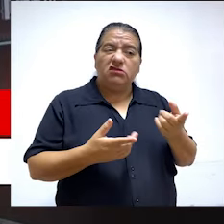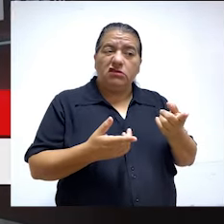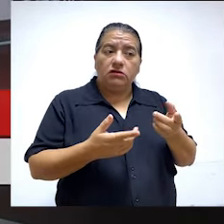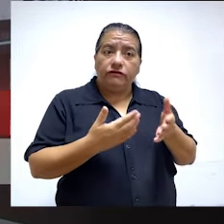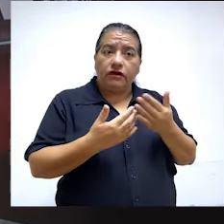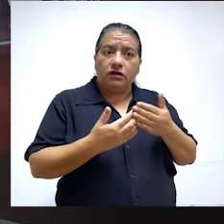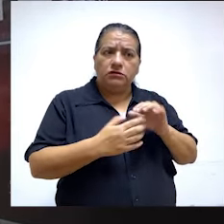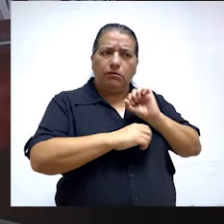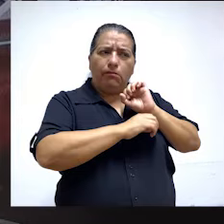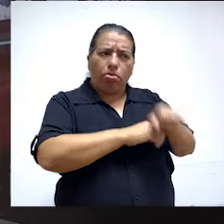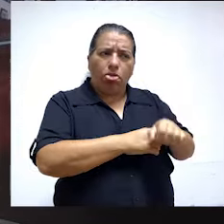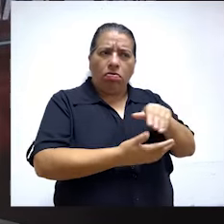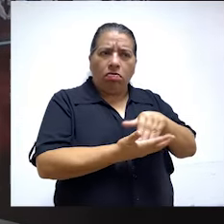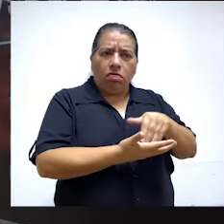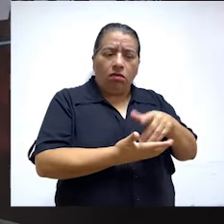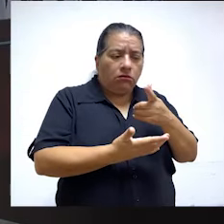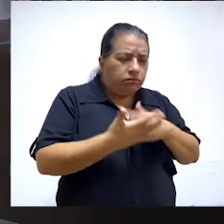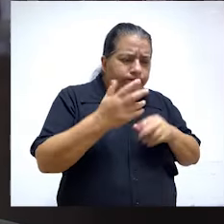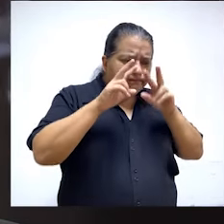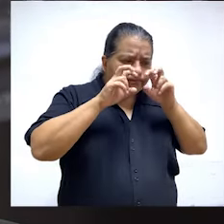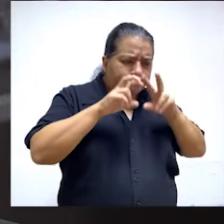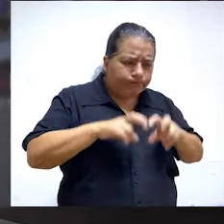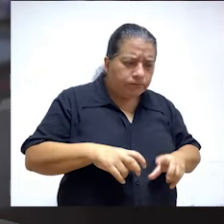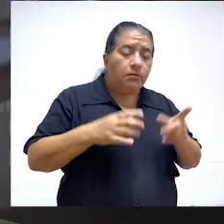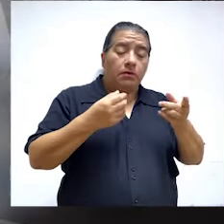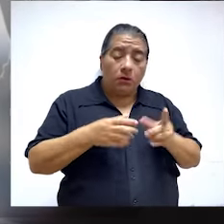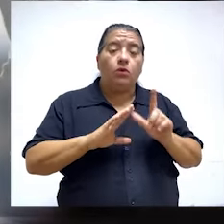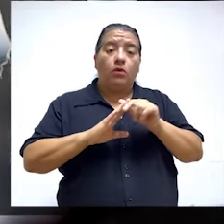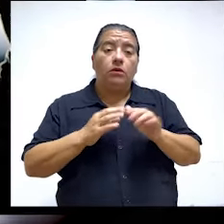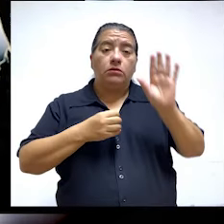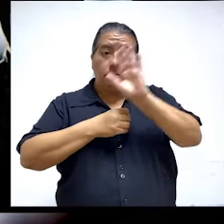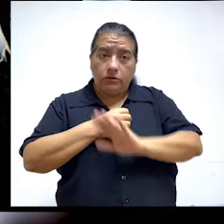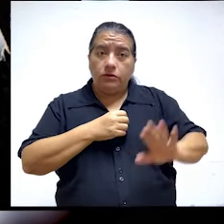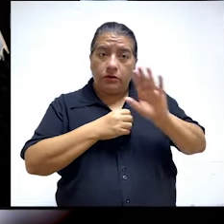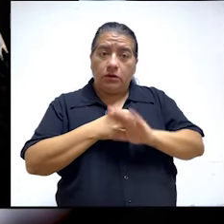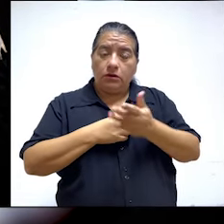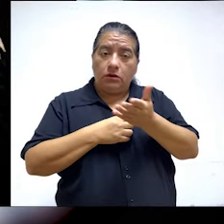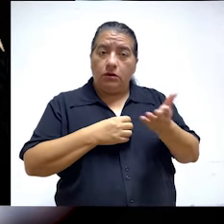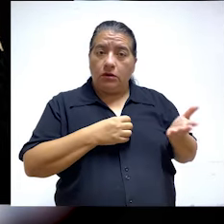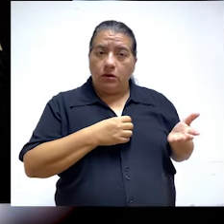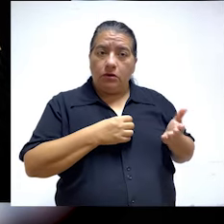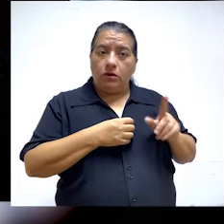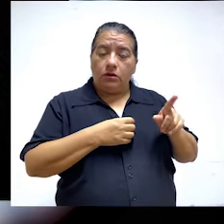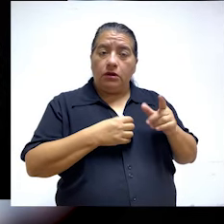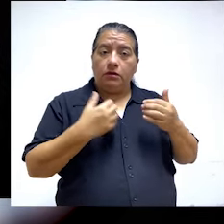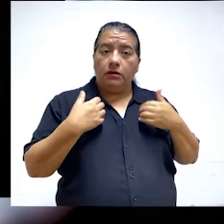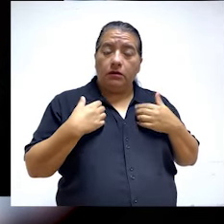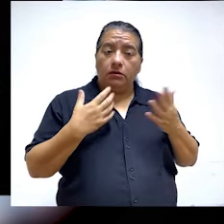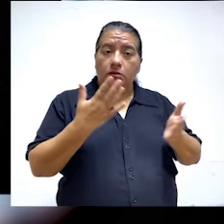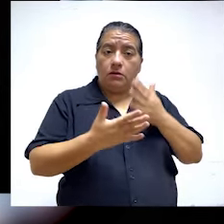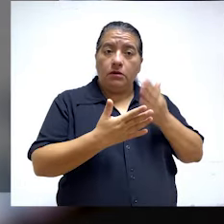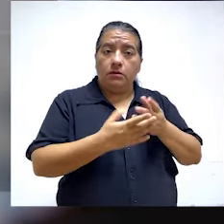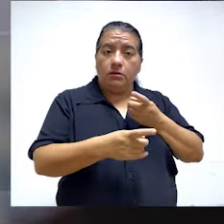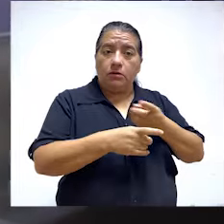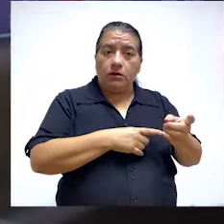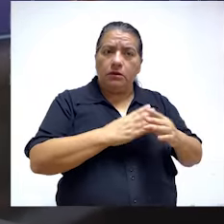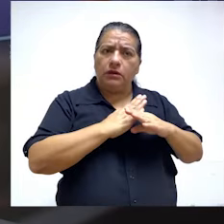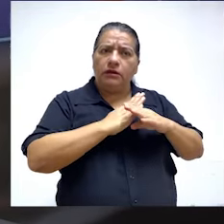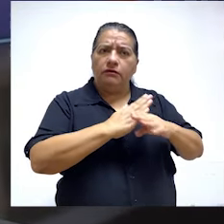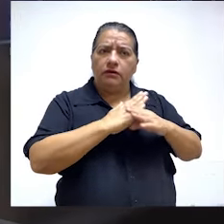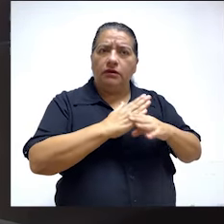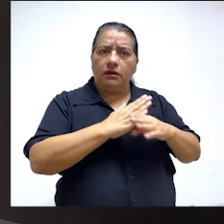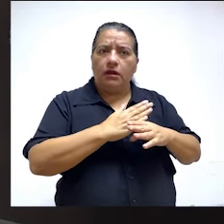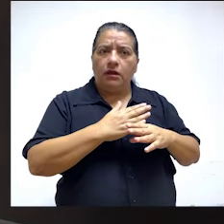vulnerabilidad. En base a ello, se toman las acciones para su protección frente a estos hechos de violencia y posteriormente